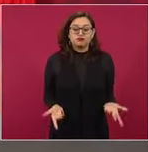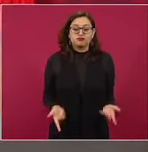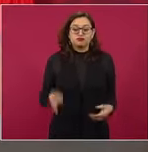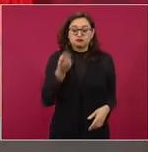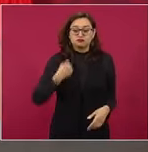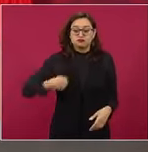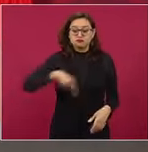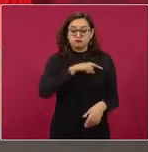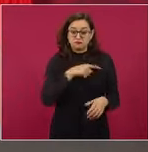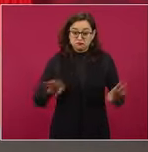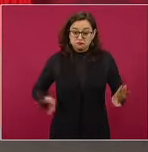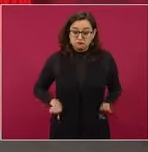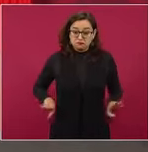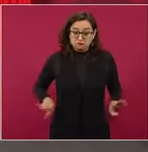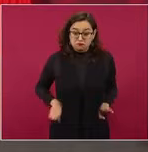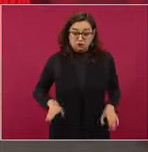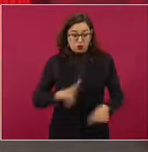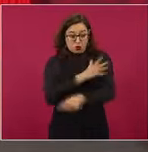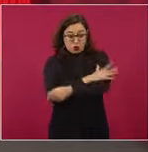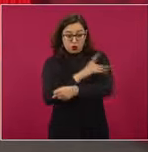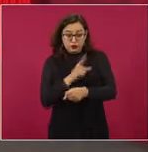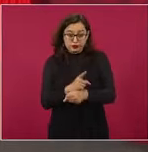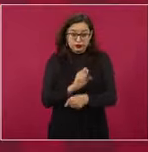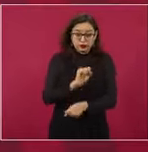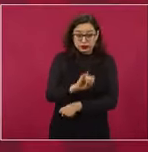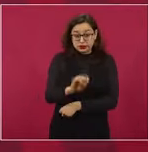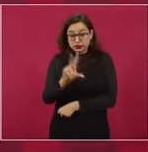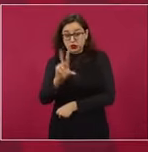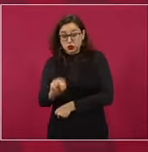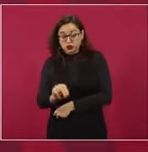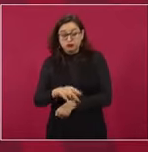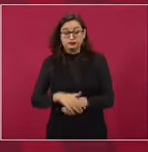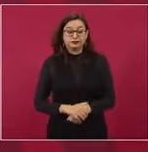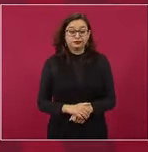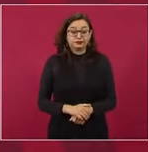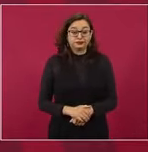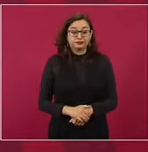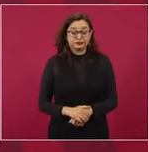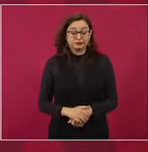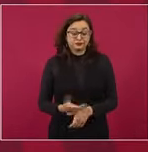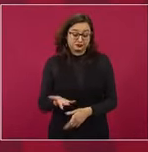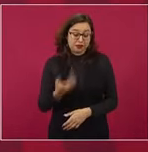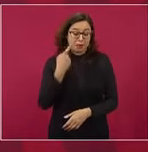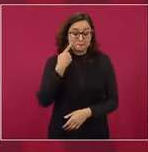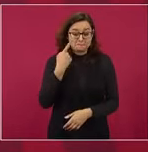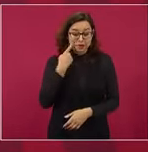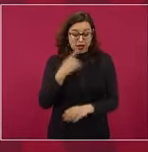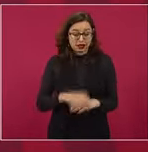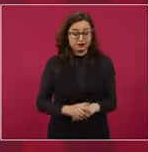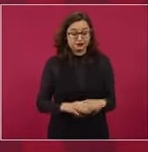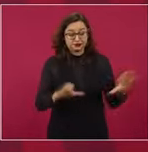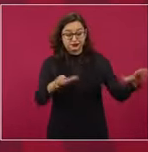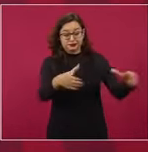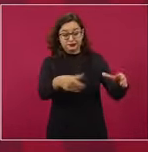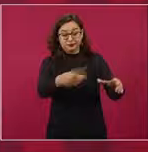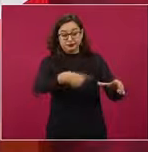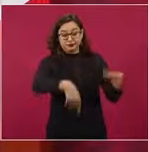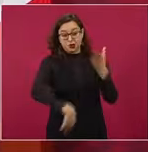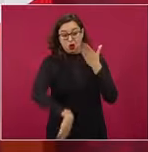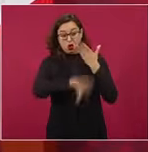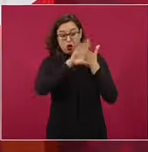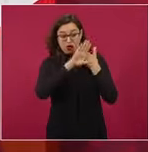repetirles a nuestros adversarios qué es lo que estimo más importante en mi vida,